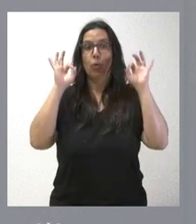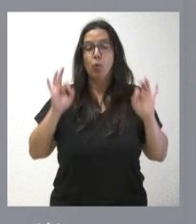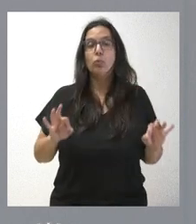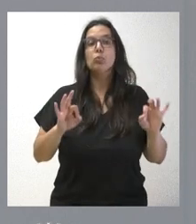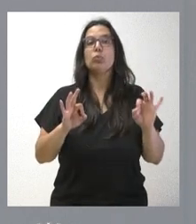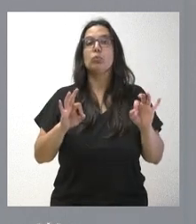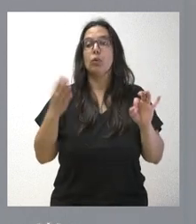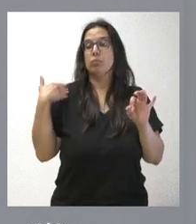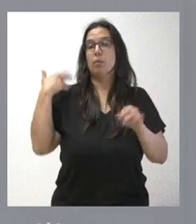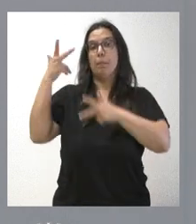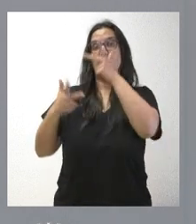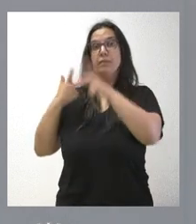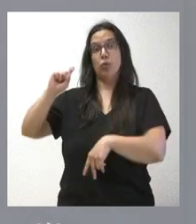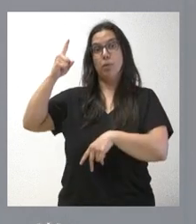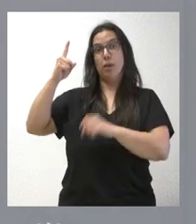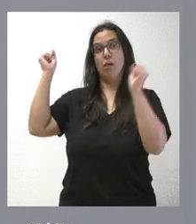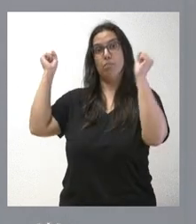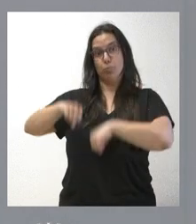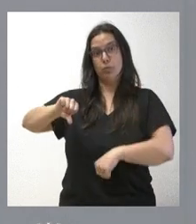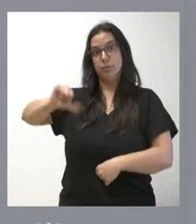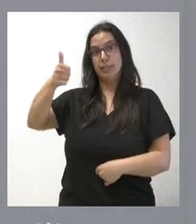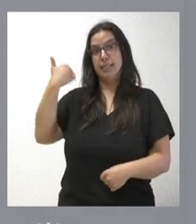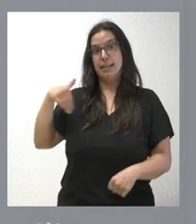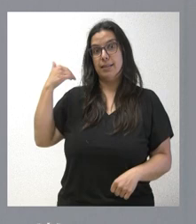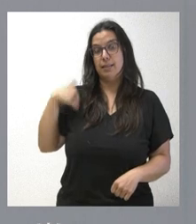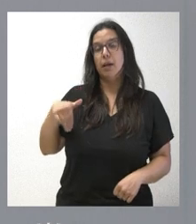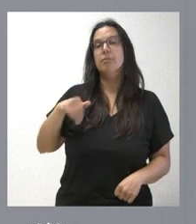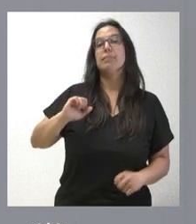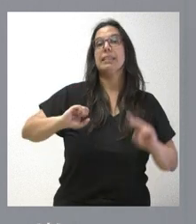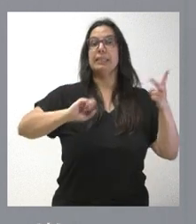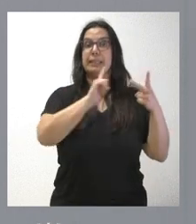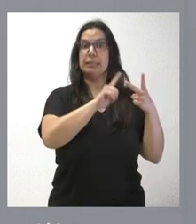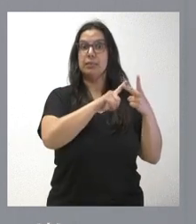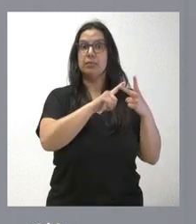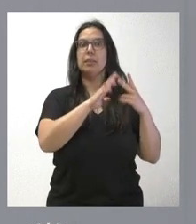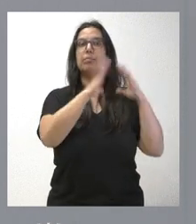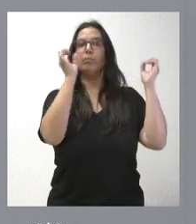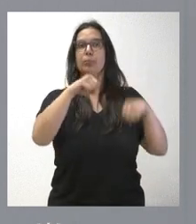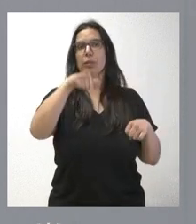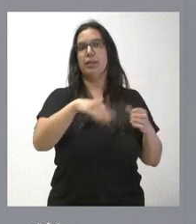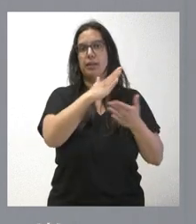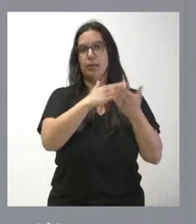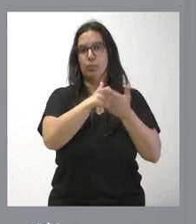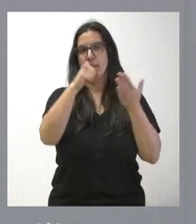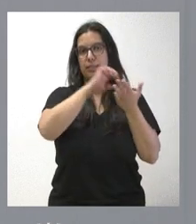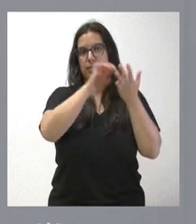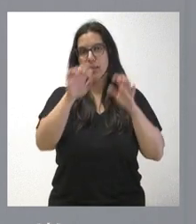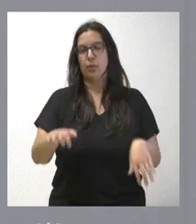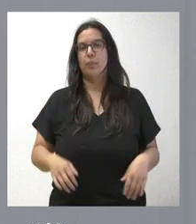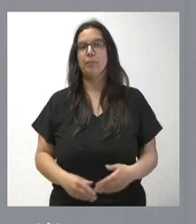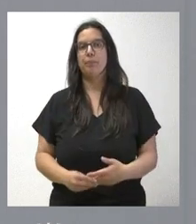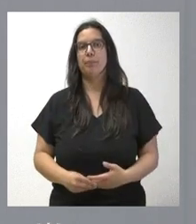aprobada por el País Vasco, que fue la primera que se aprobó. La segunda es la aprobada en la Comunidad de Castillo y León. Quizá una de las principales